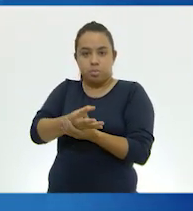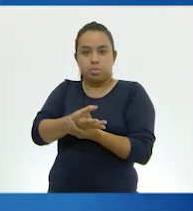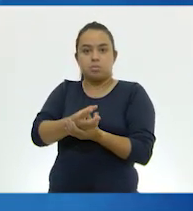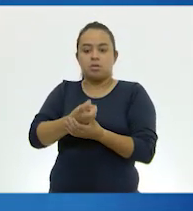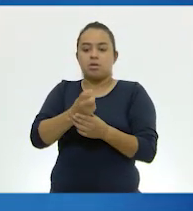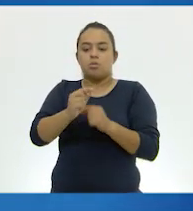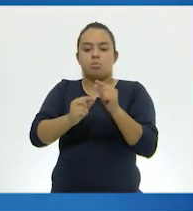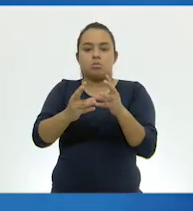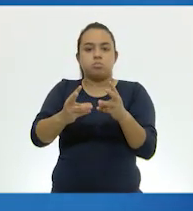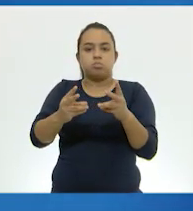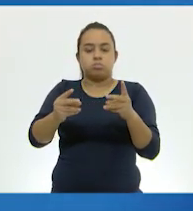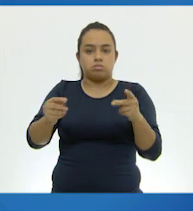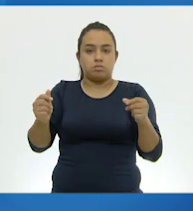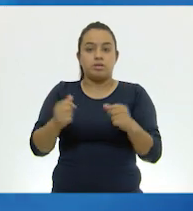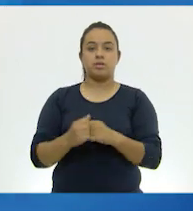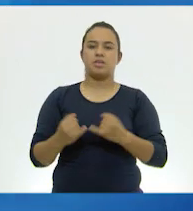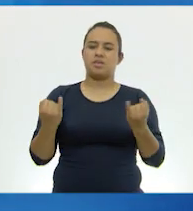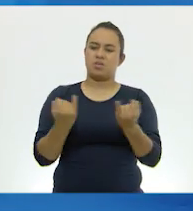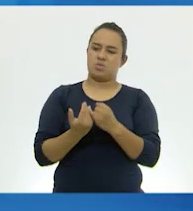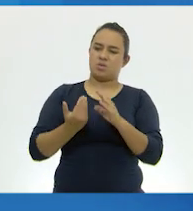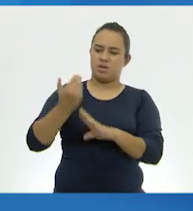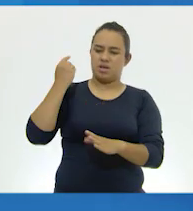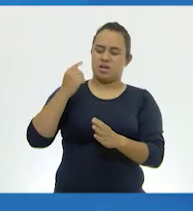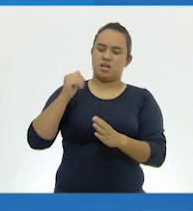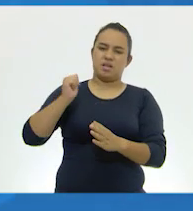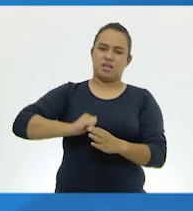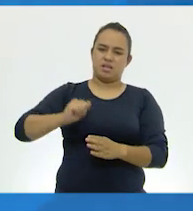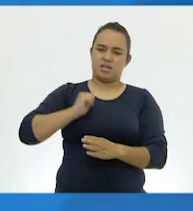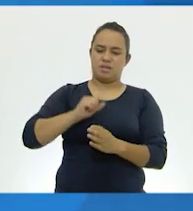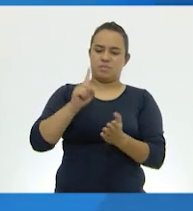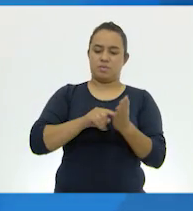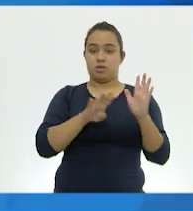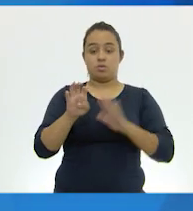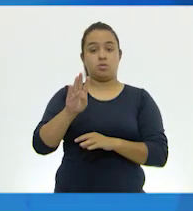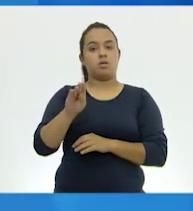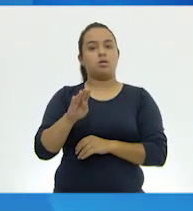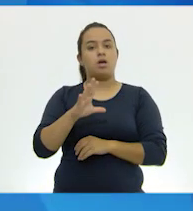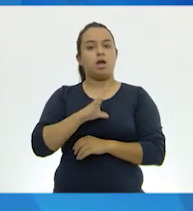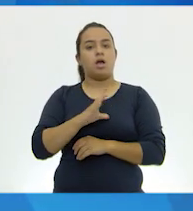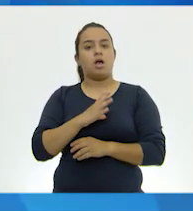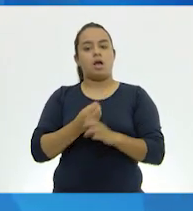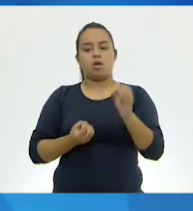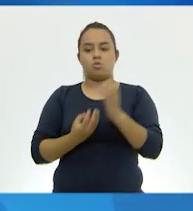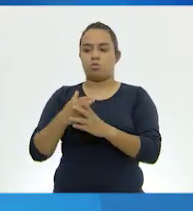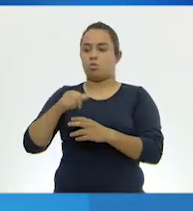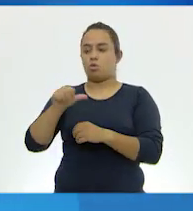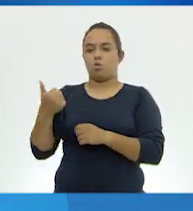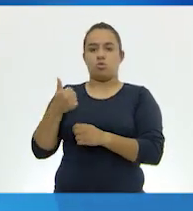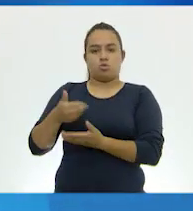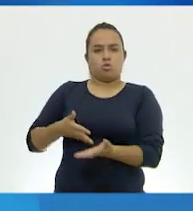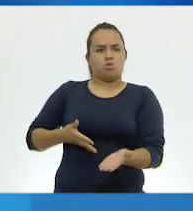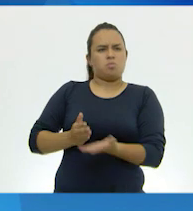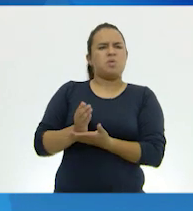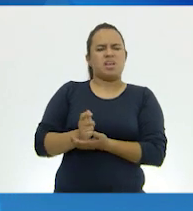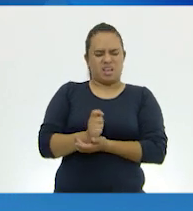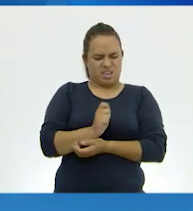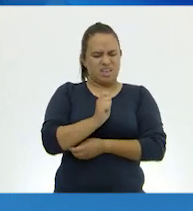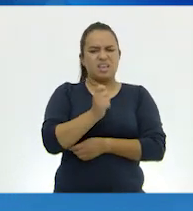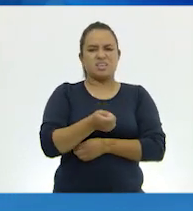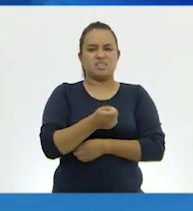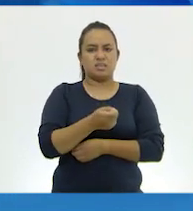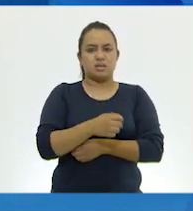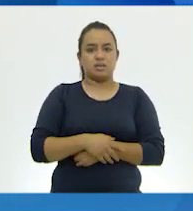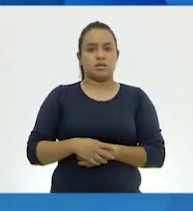importante, a partir de la década de los 90, hubo una introducción de especies invasoras, o sea, ¿a qué me refiero con esto?